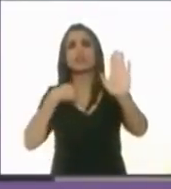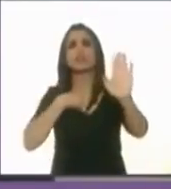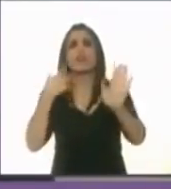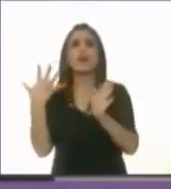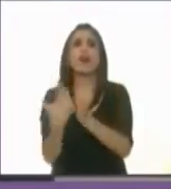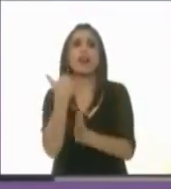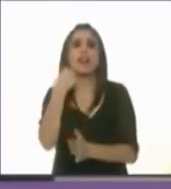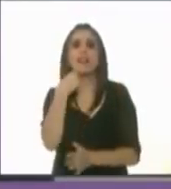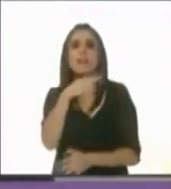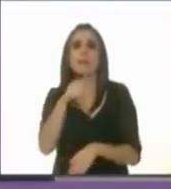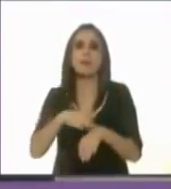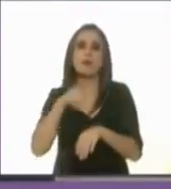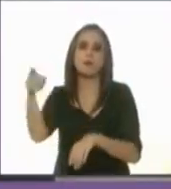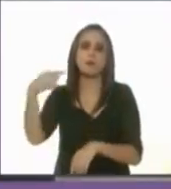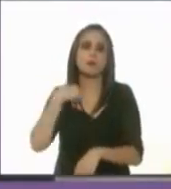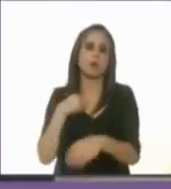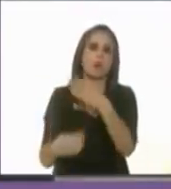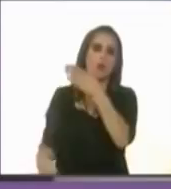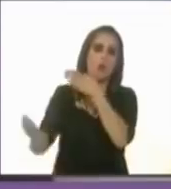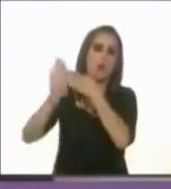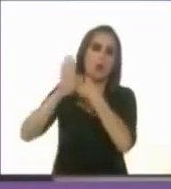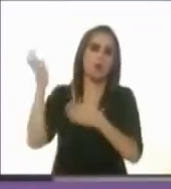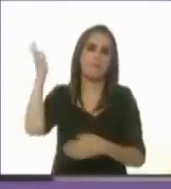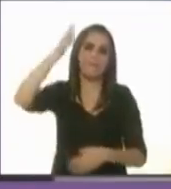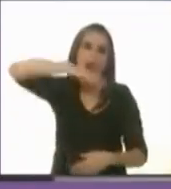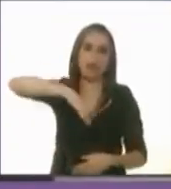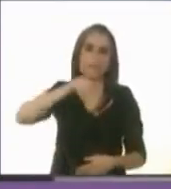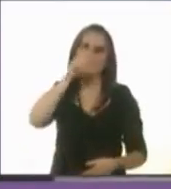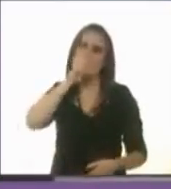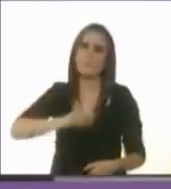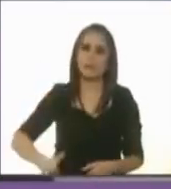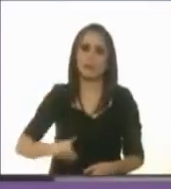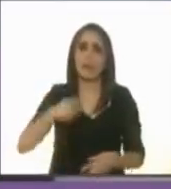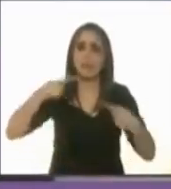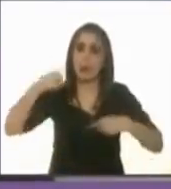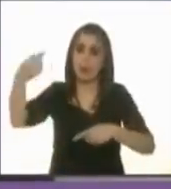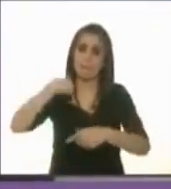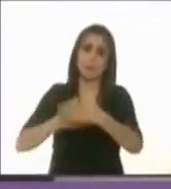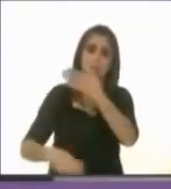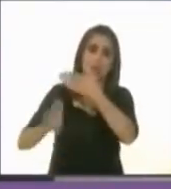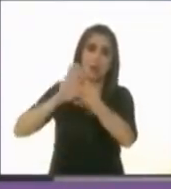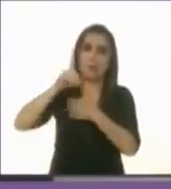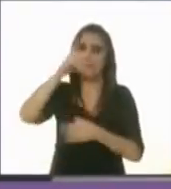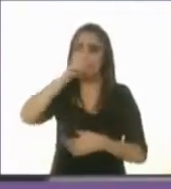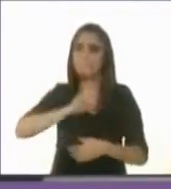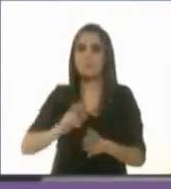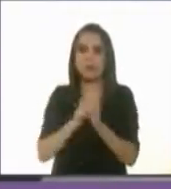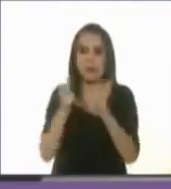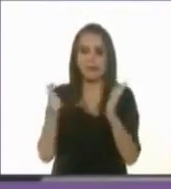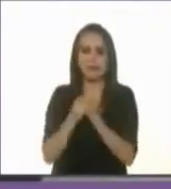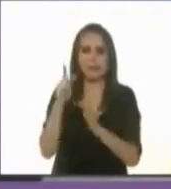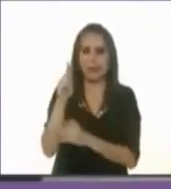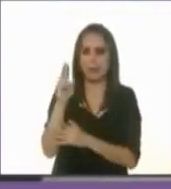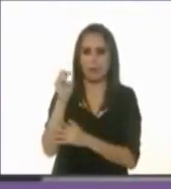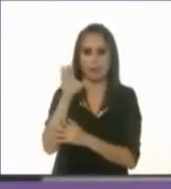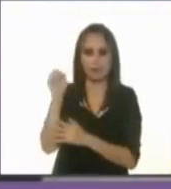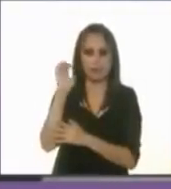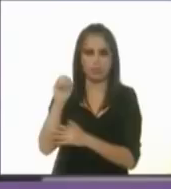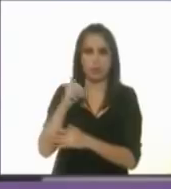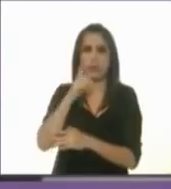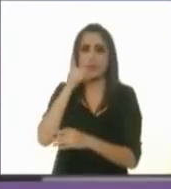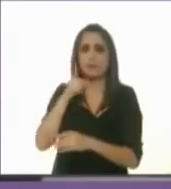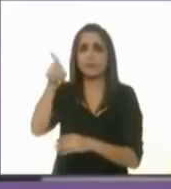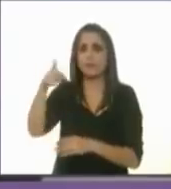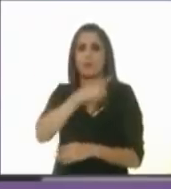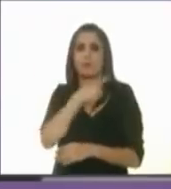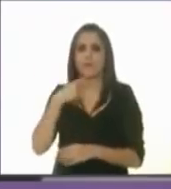demanda por difamación, por calumnia. Obligaron al que me difamó, del que habla esa revista, Proceso, a que reparara el